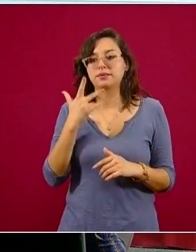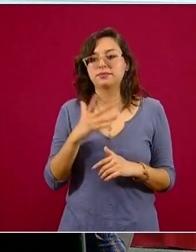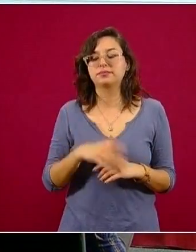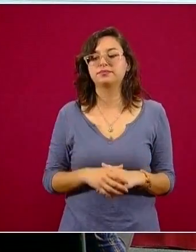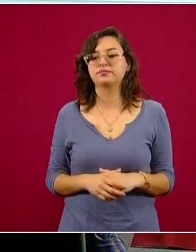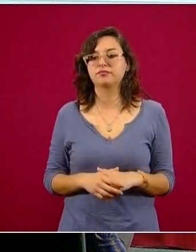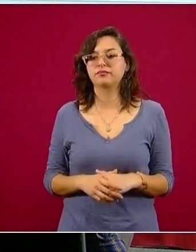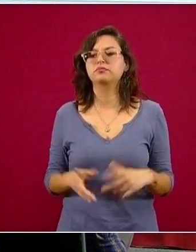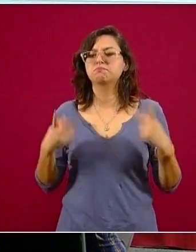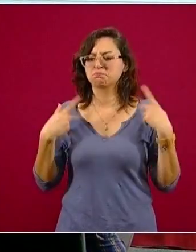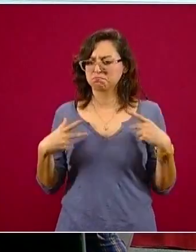TVT